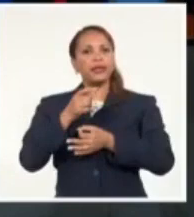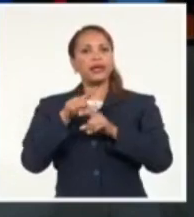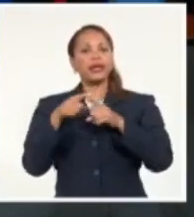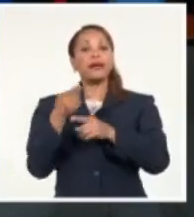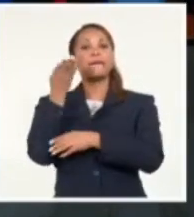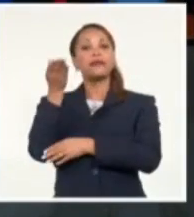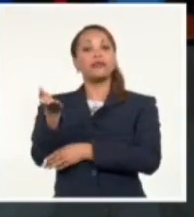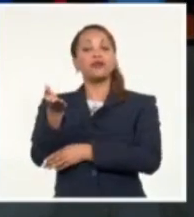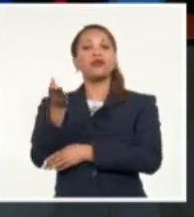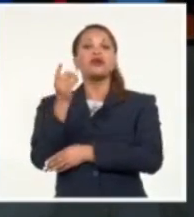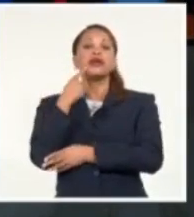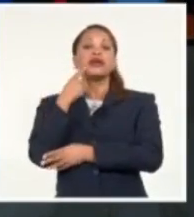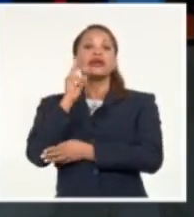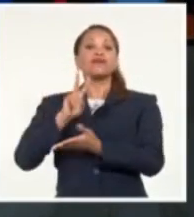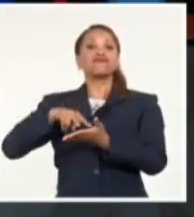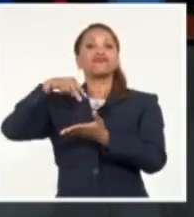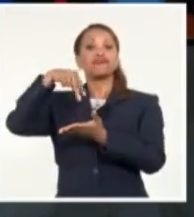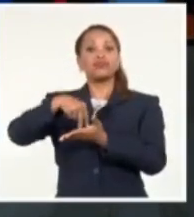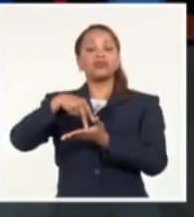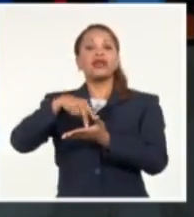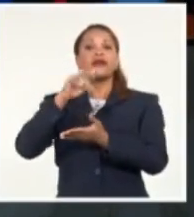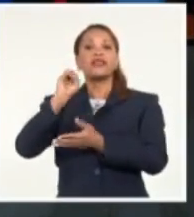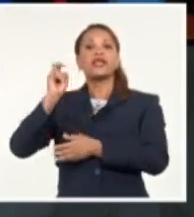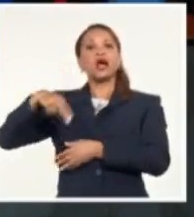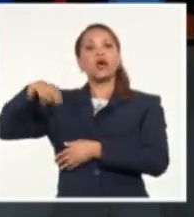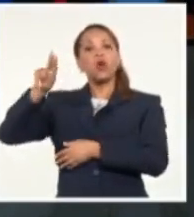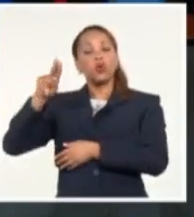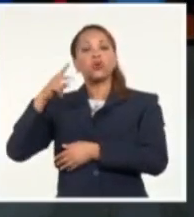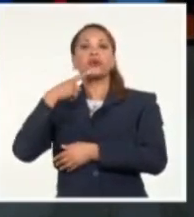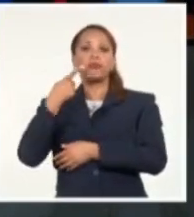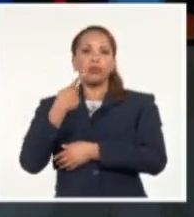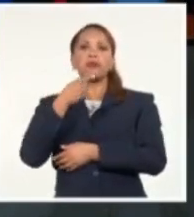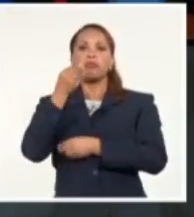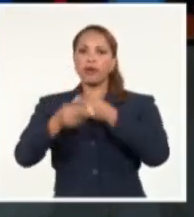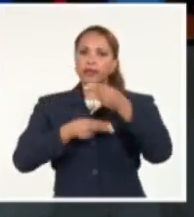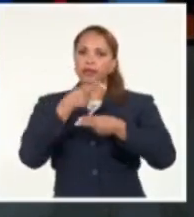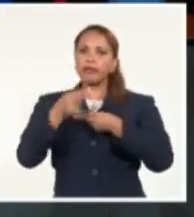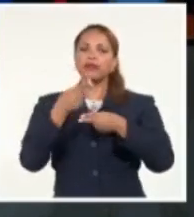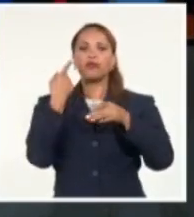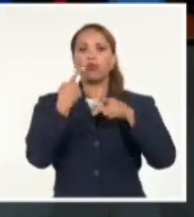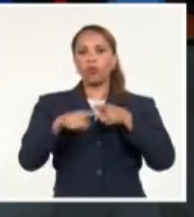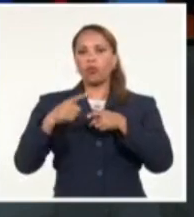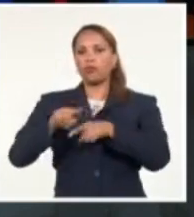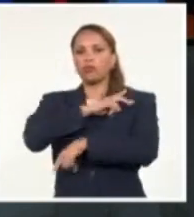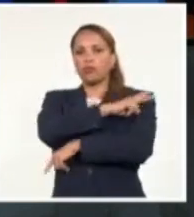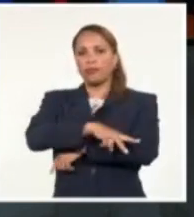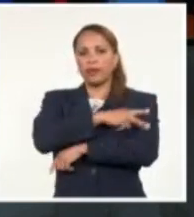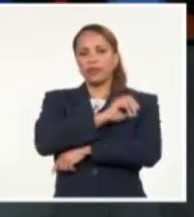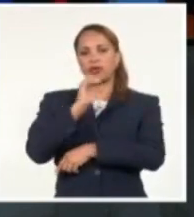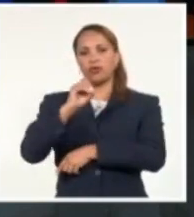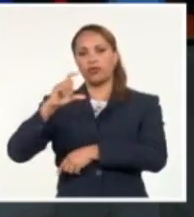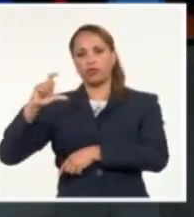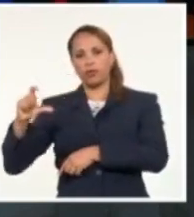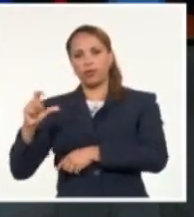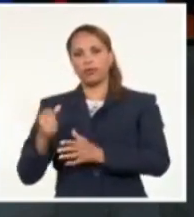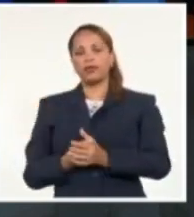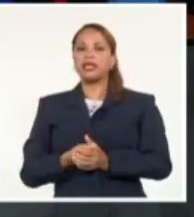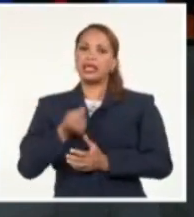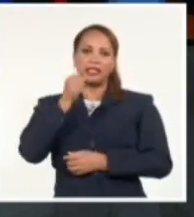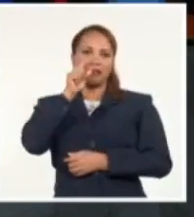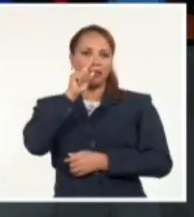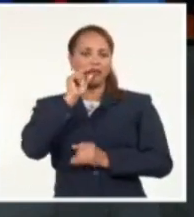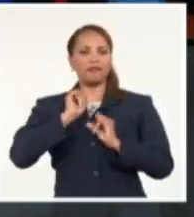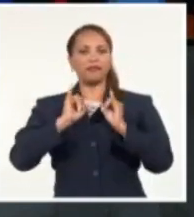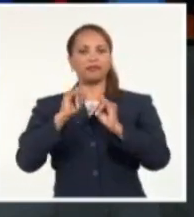pidió la intervención de la ONU, pues la provocación puede realizarse con el apoyo de países occidentales, aseguró. De este modo, le disponemos punto final